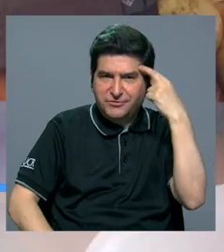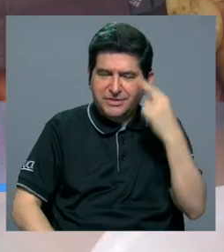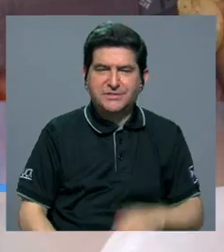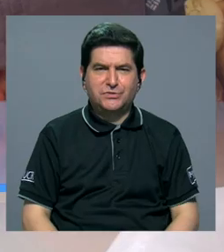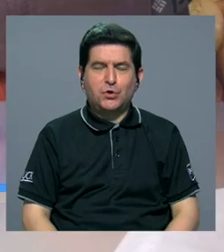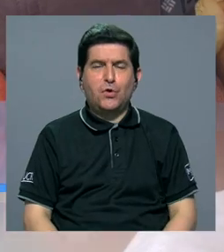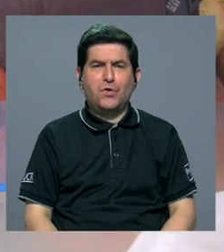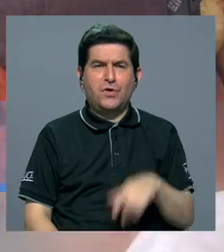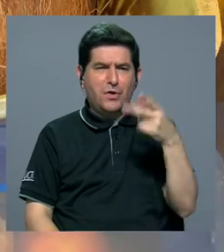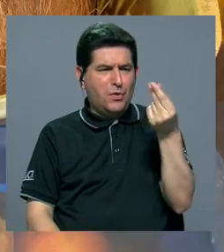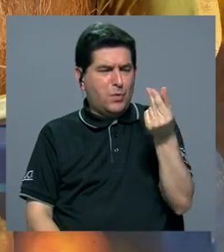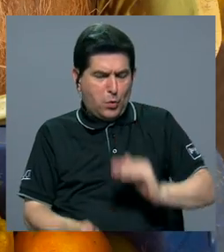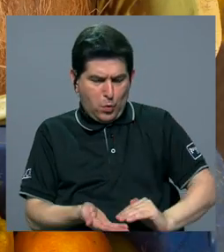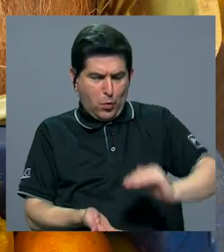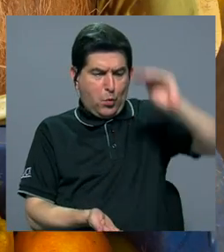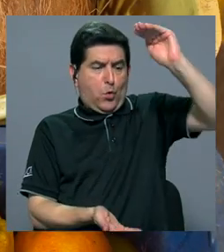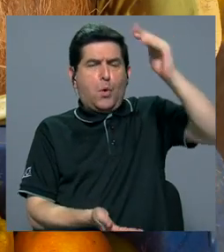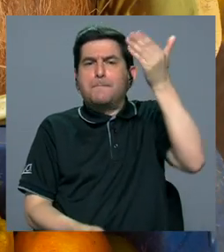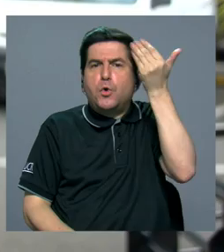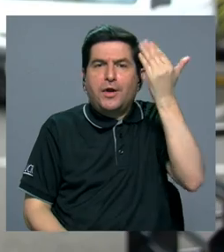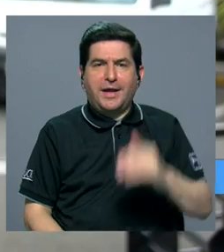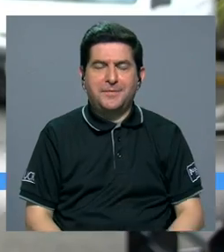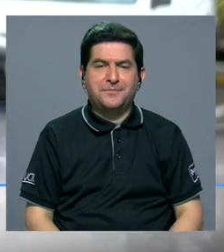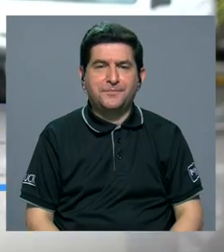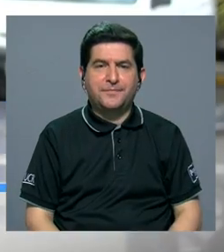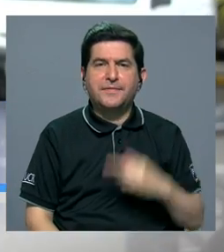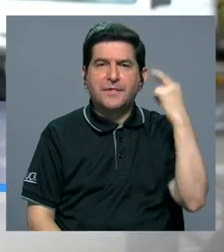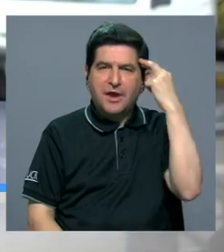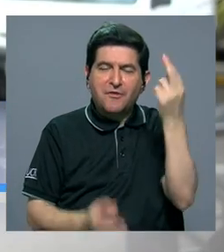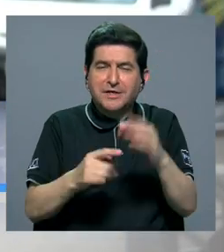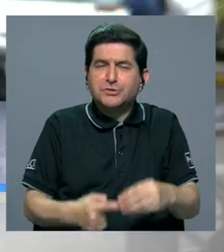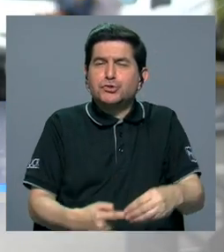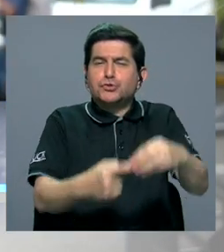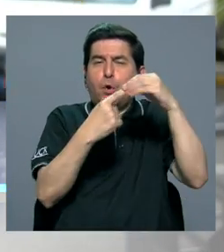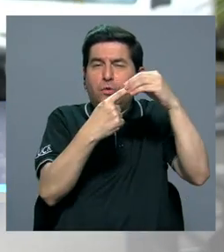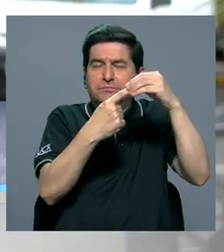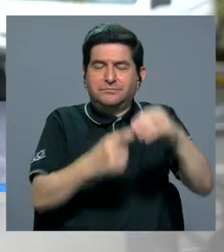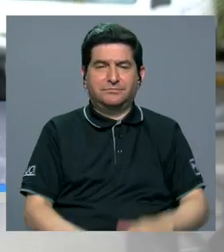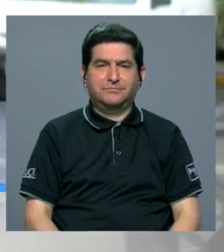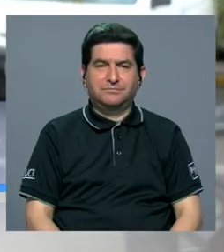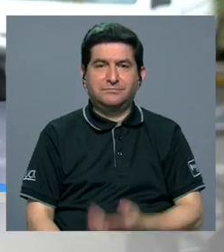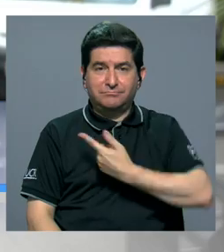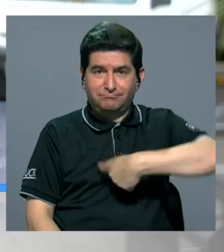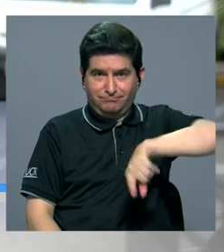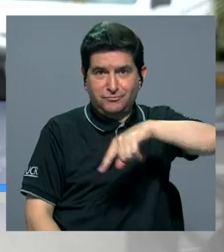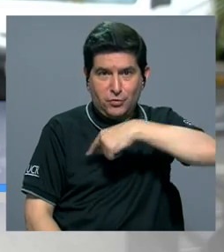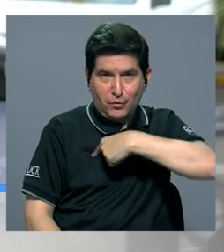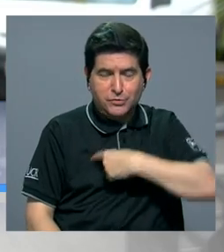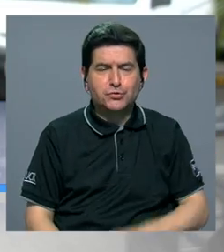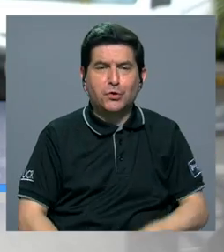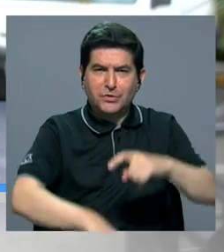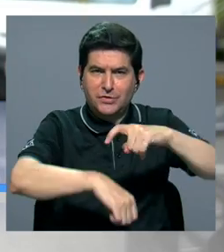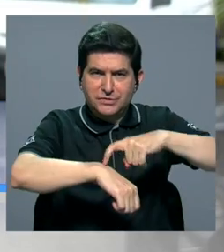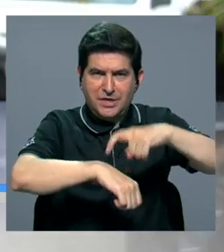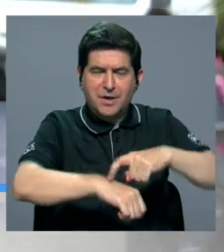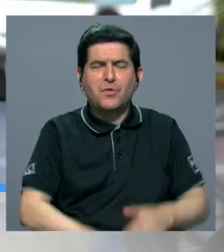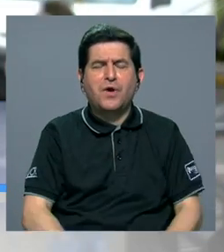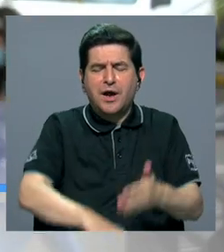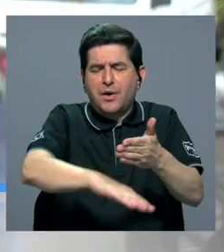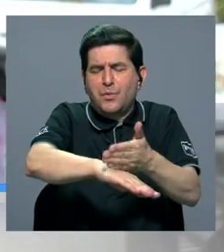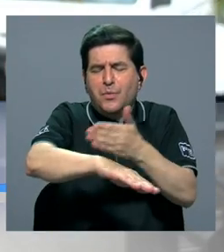por las cuales la inflación ha aumentado. La razón fundamental se debe a que estamos en un periodo de